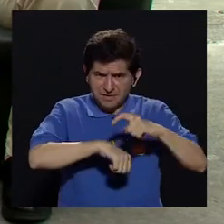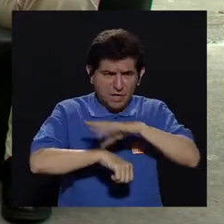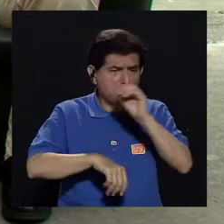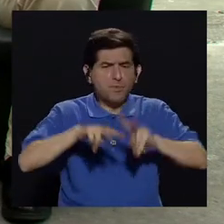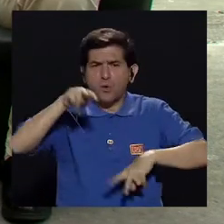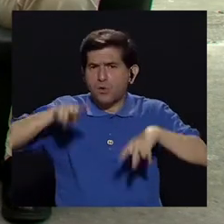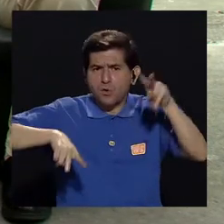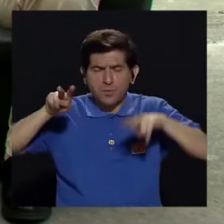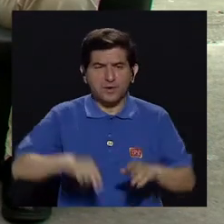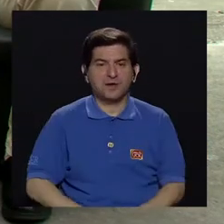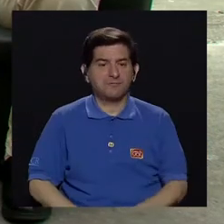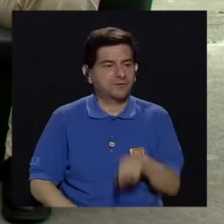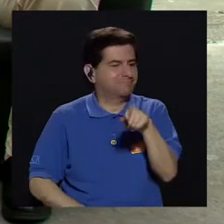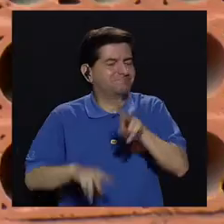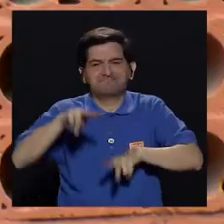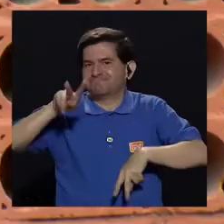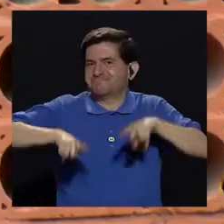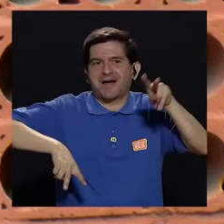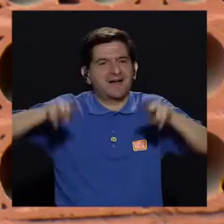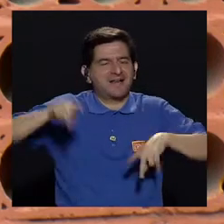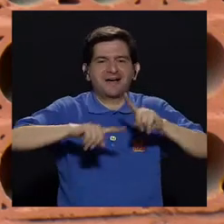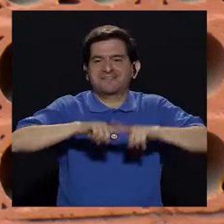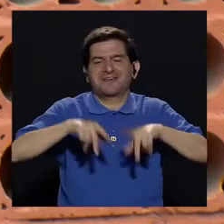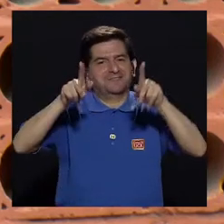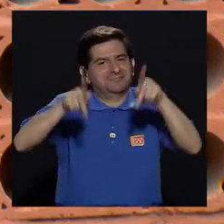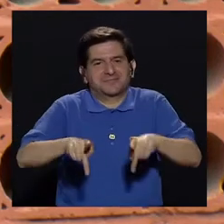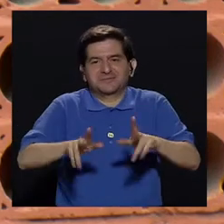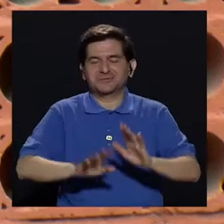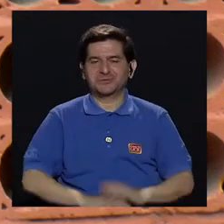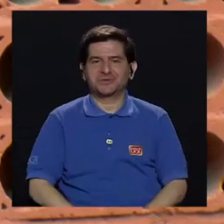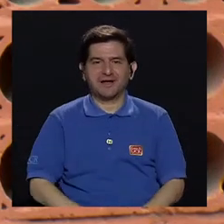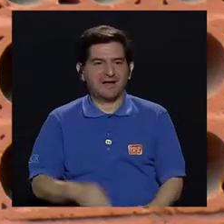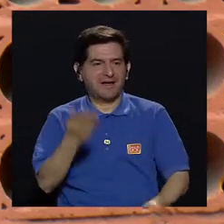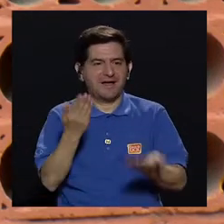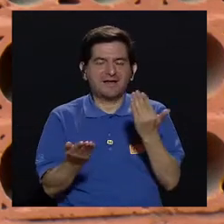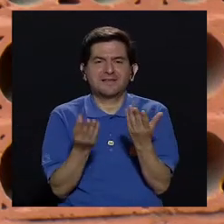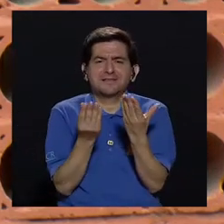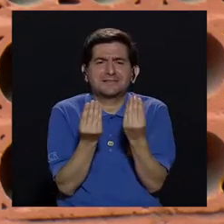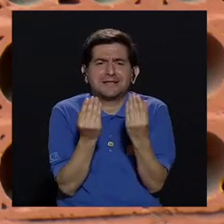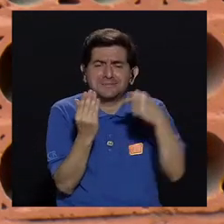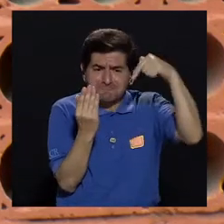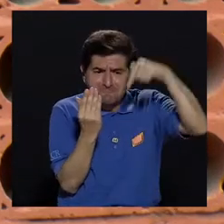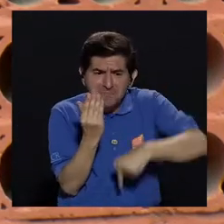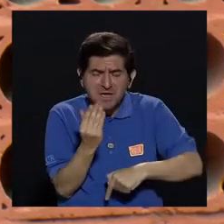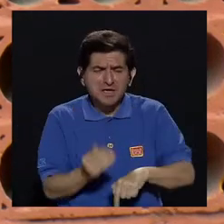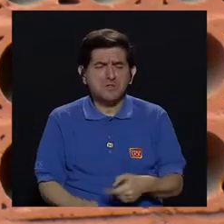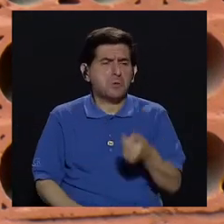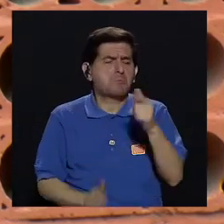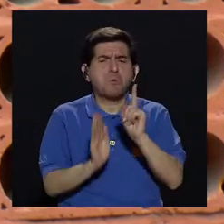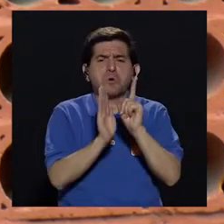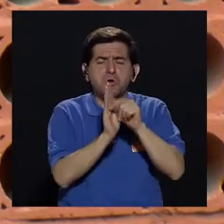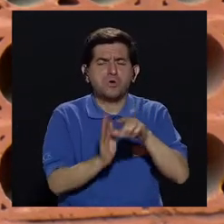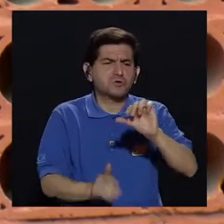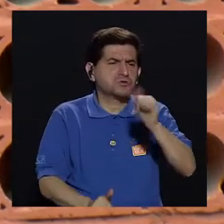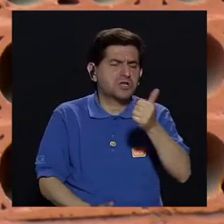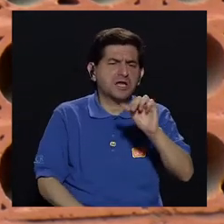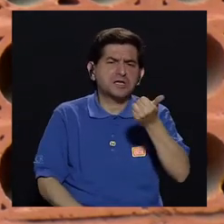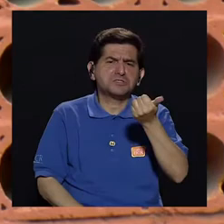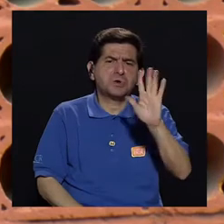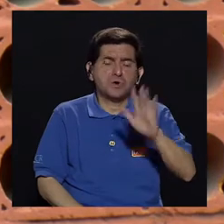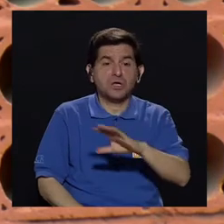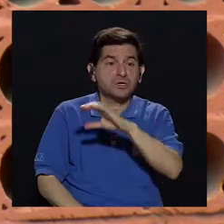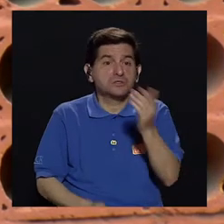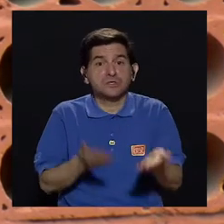determinado o es muy variable? Totalmente variable, va a depender de la persona. Puede ser que un ataque te dure escasos minutos,